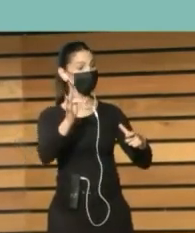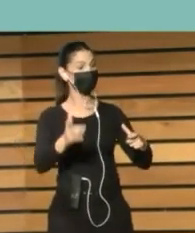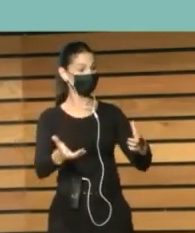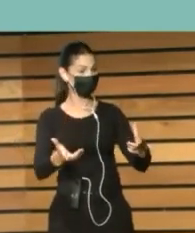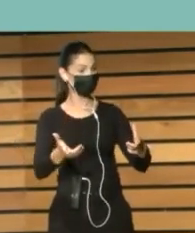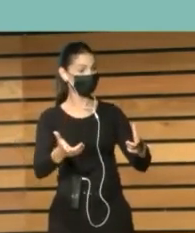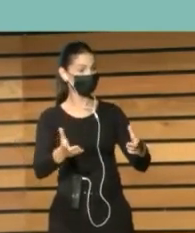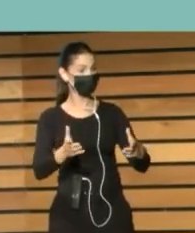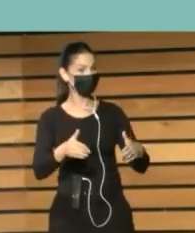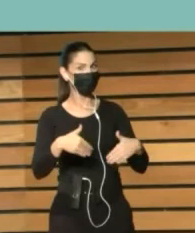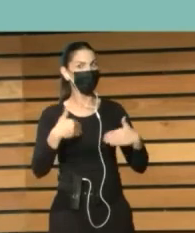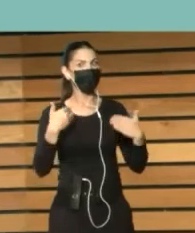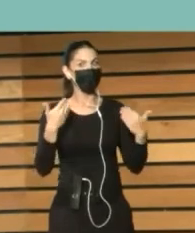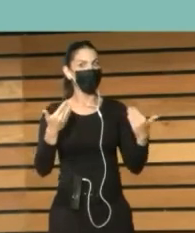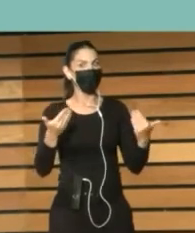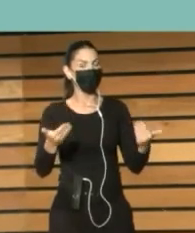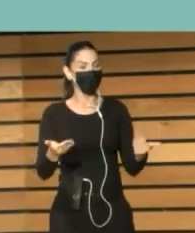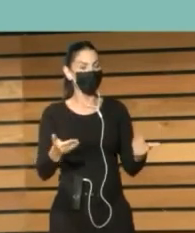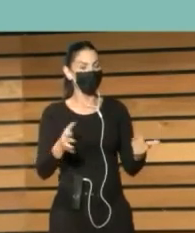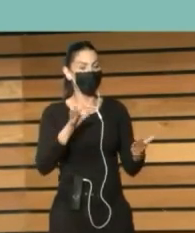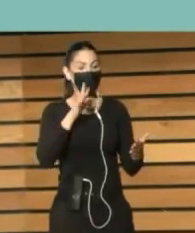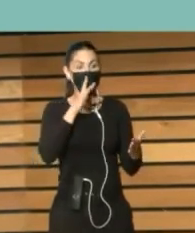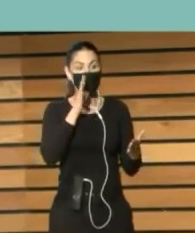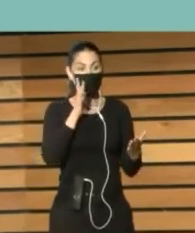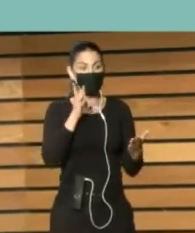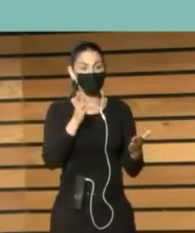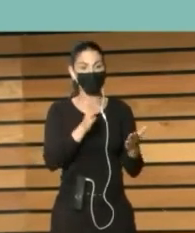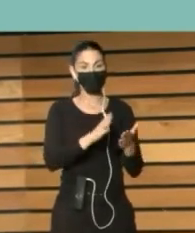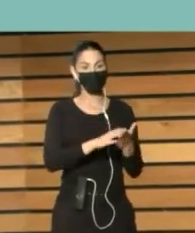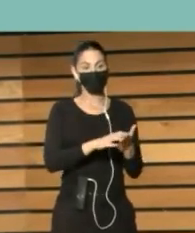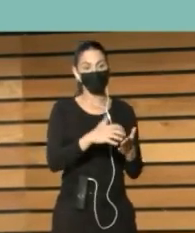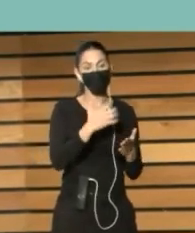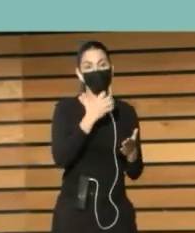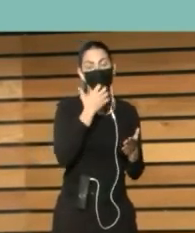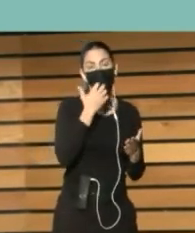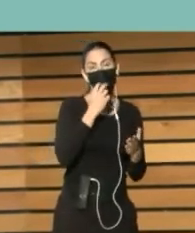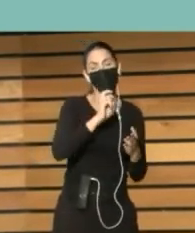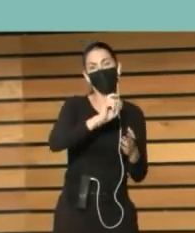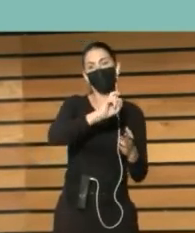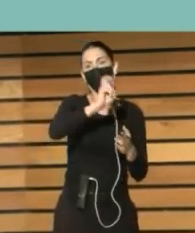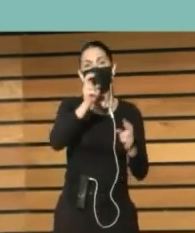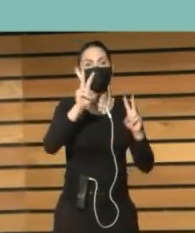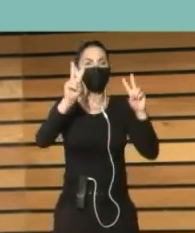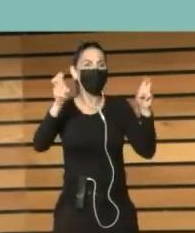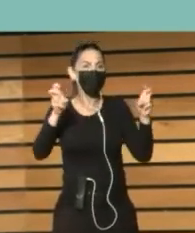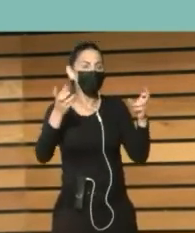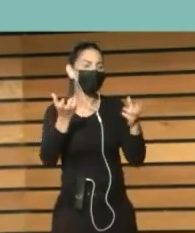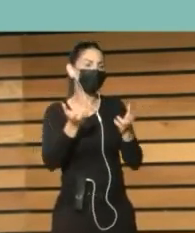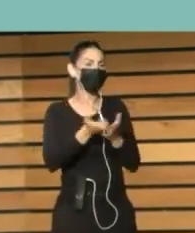Por lo tanto Estamos en una posición Muy distinta A lo que sucede Con otras plataformas De medios